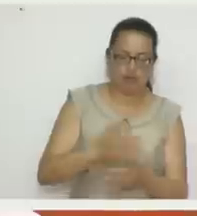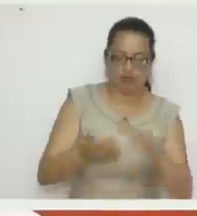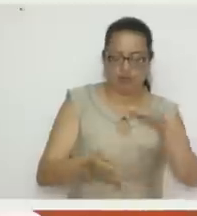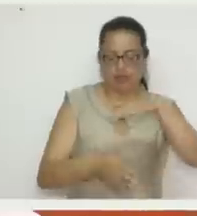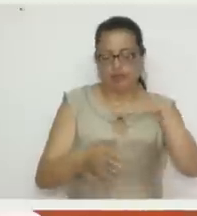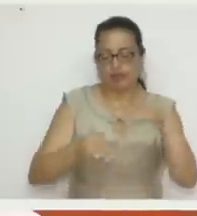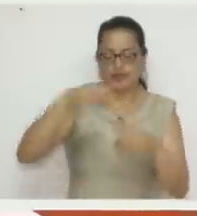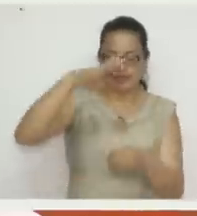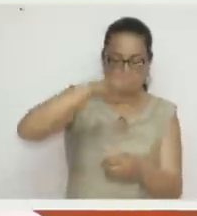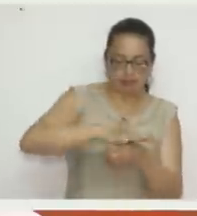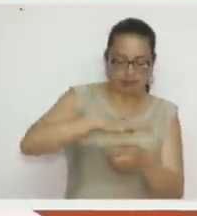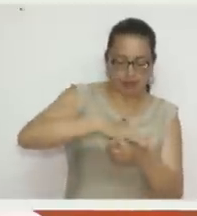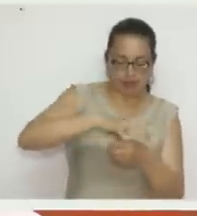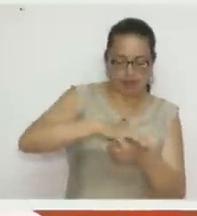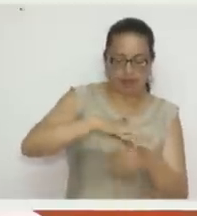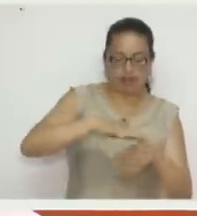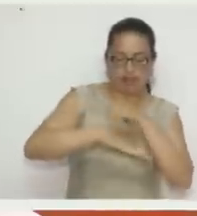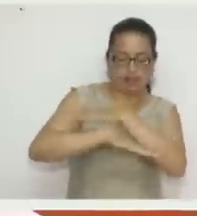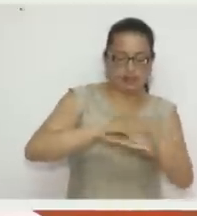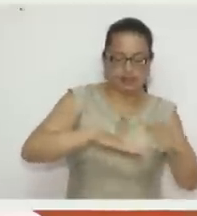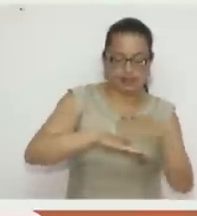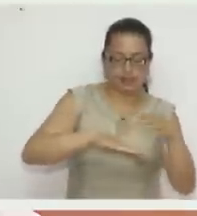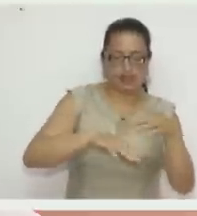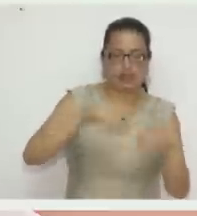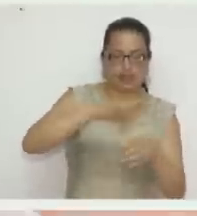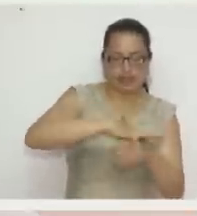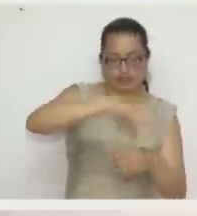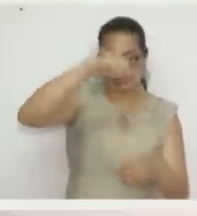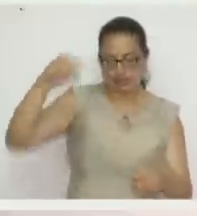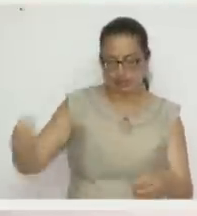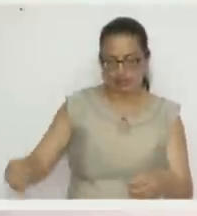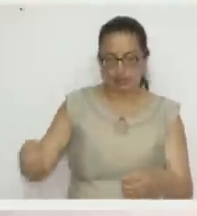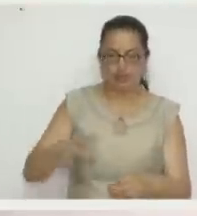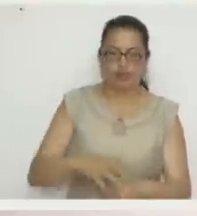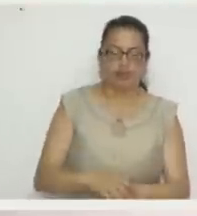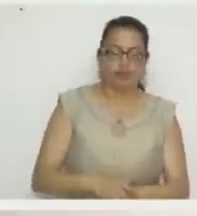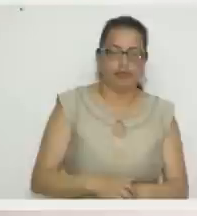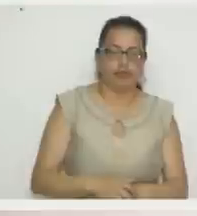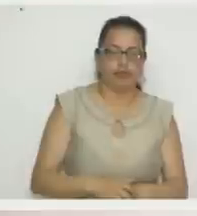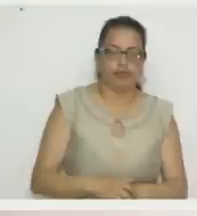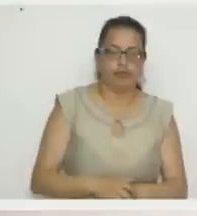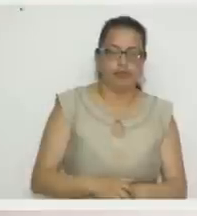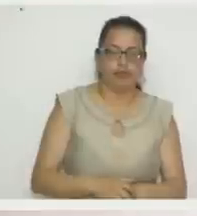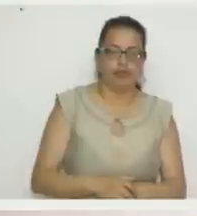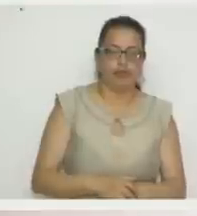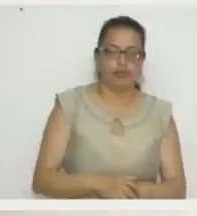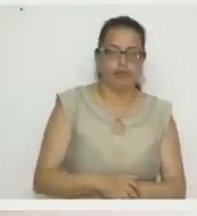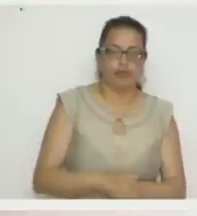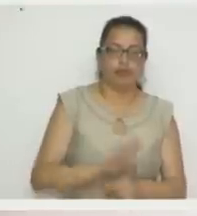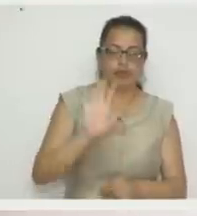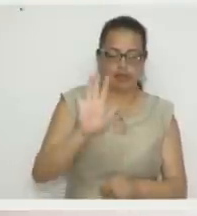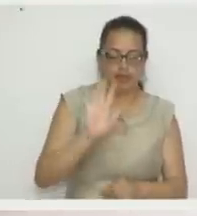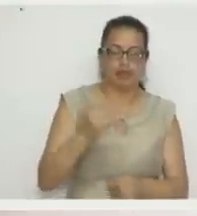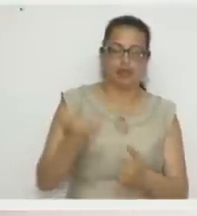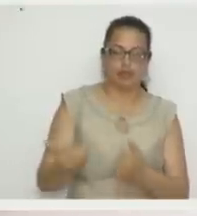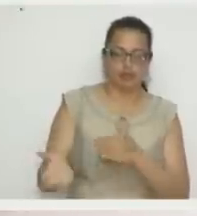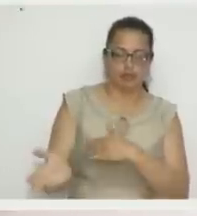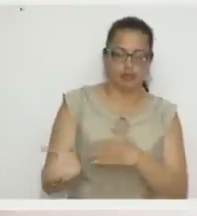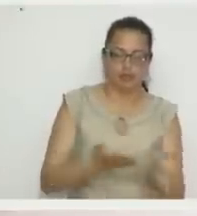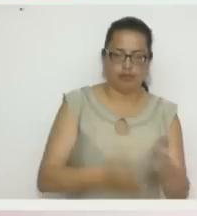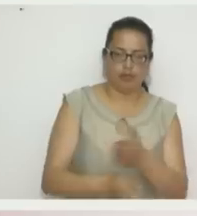a dañar. A deformar. Nosotros vamos a hacer una pequeña pausa acá en nuestro programa Casabella TV y ya regresamos con el siguiente paso del día de hoy.